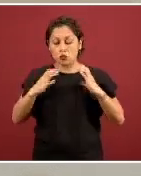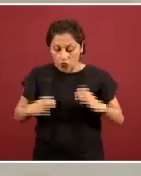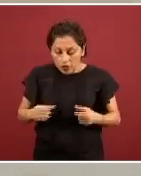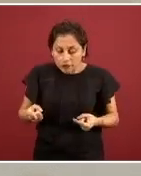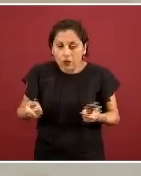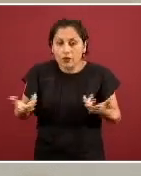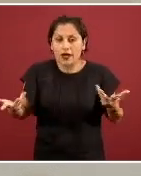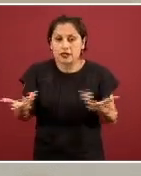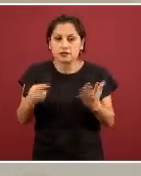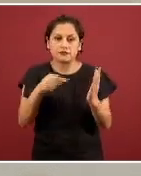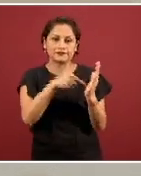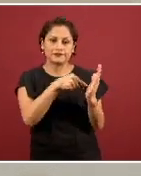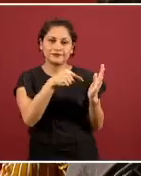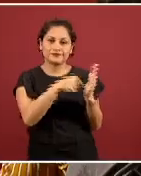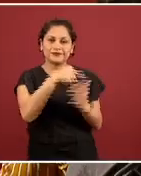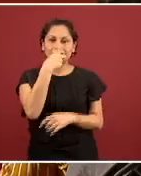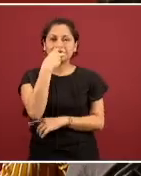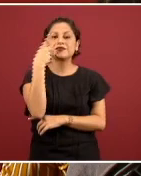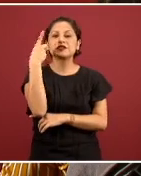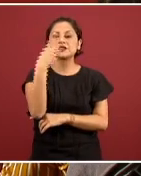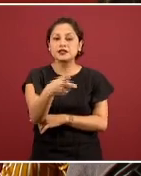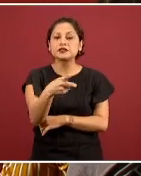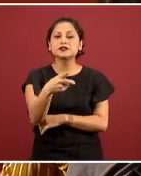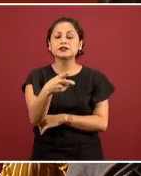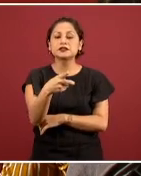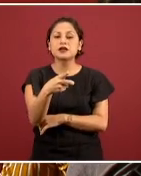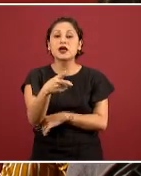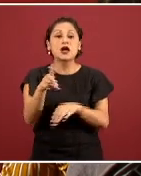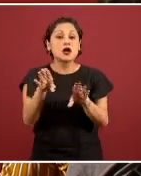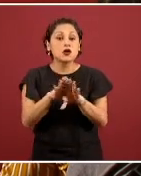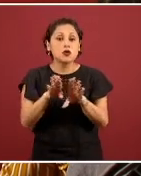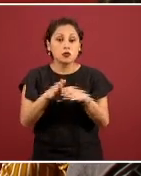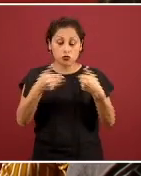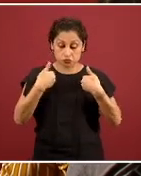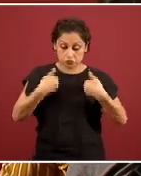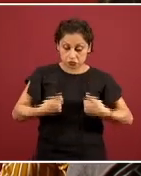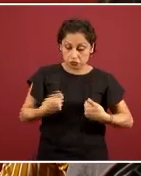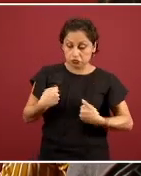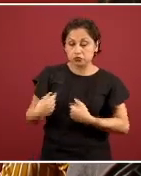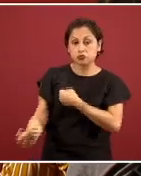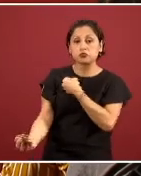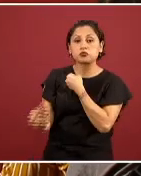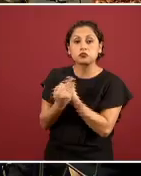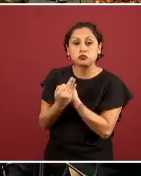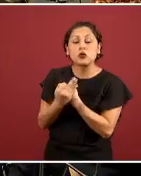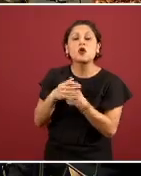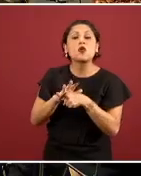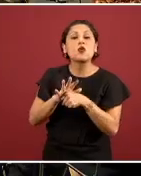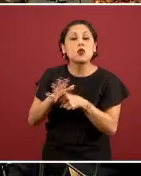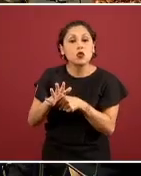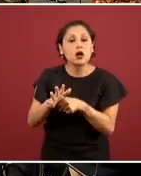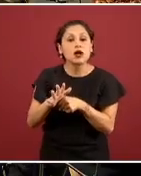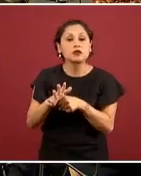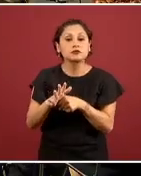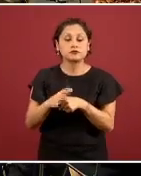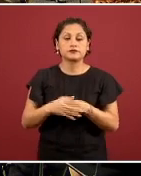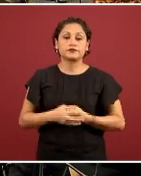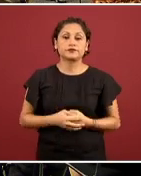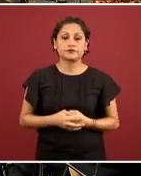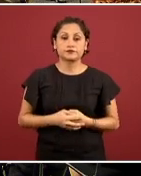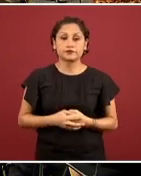puntualiza cuáles son las necesidades de equipo de protección personal que deben de utilizar las personas que